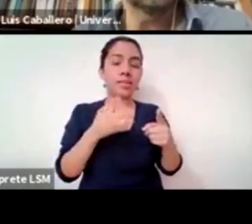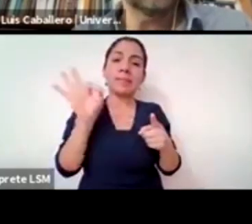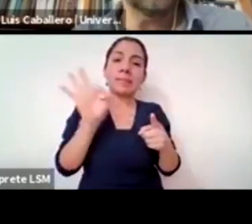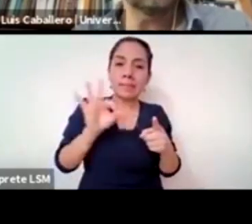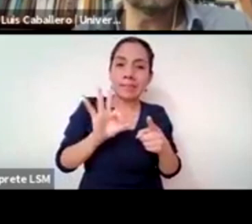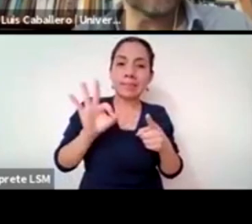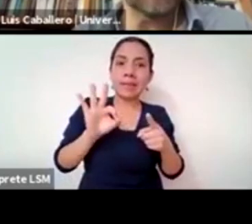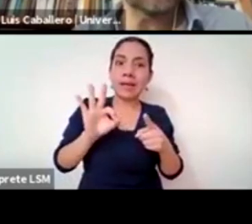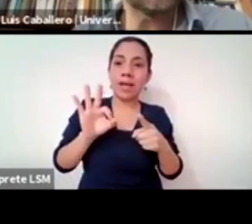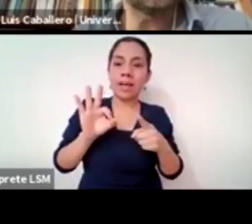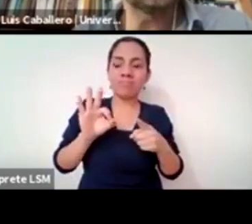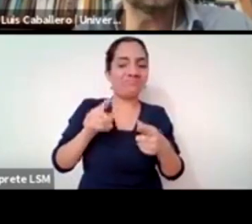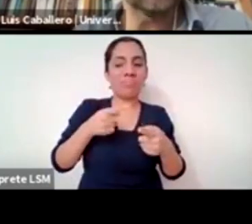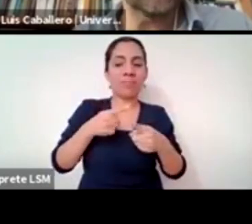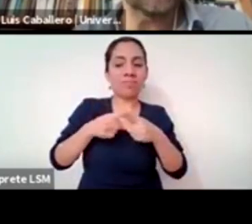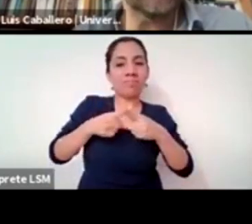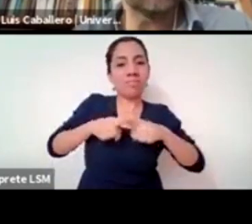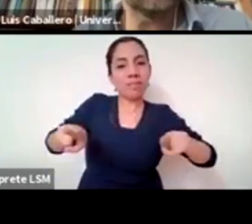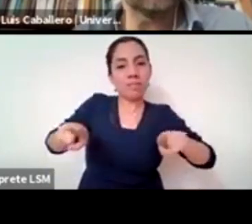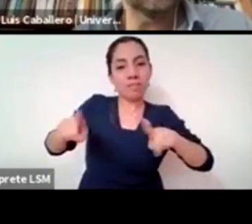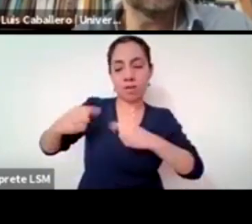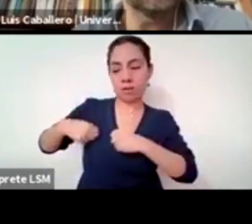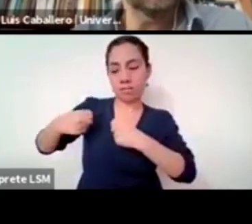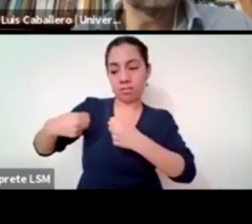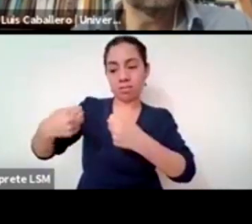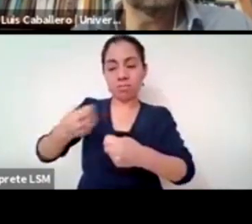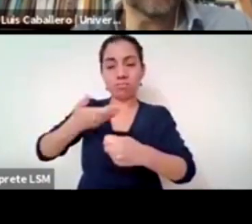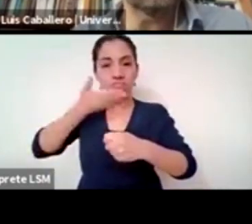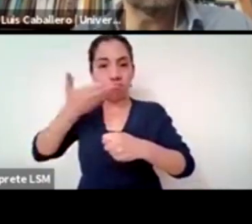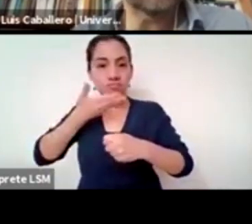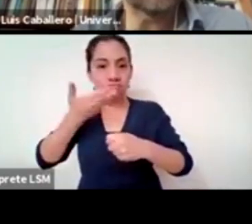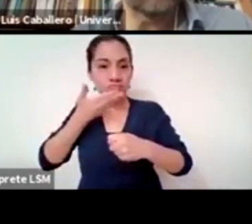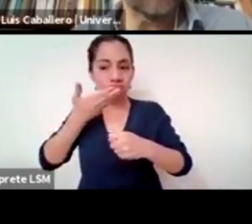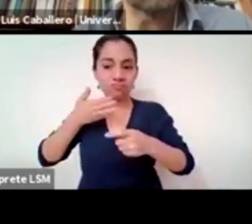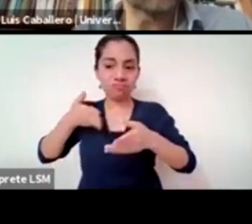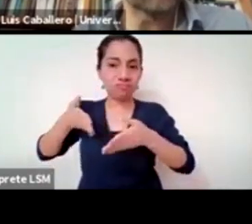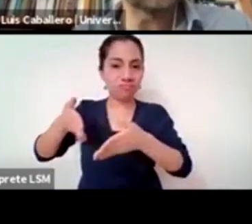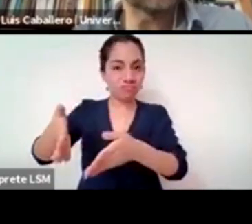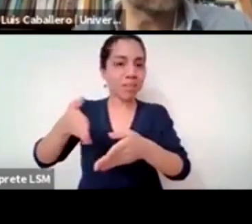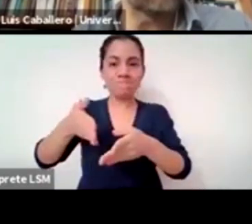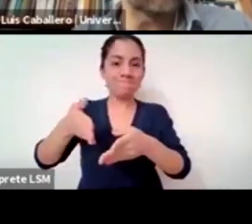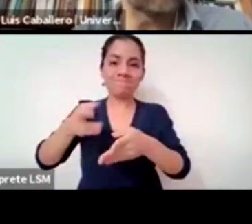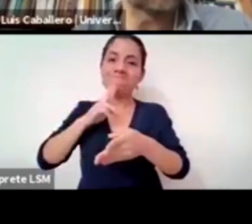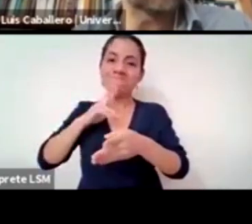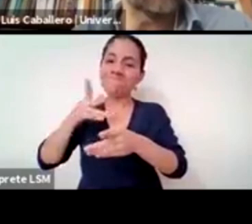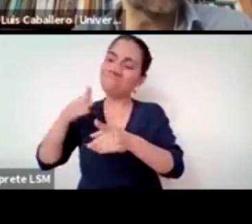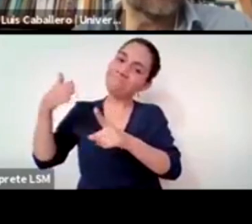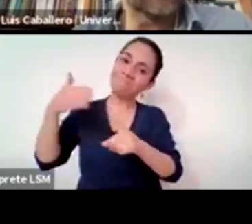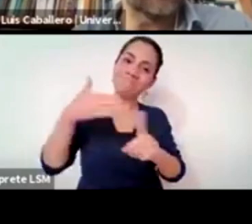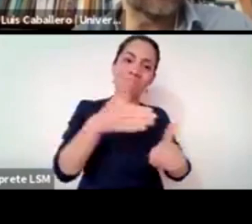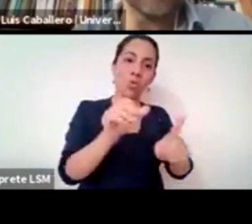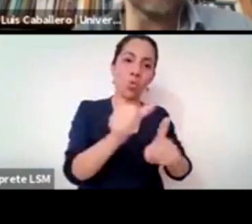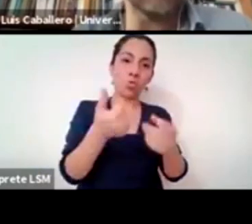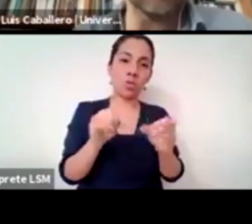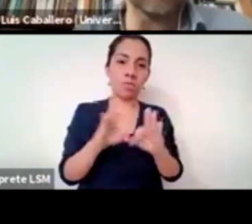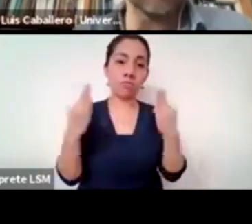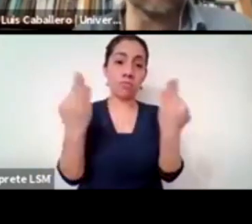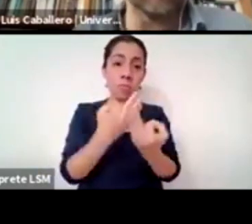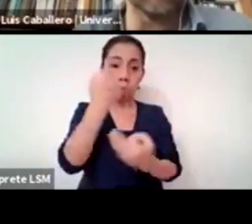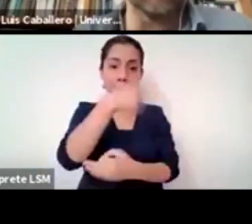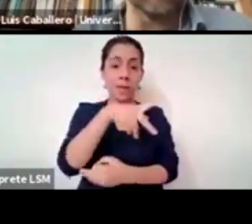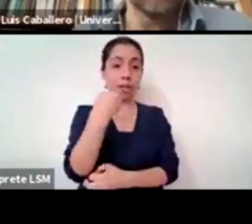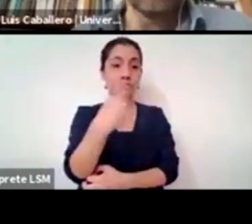en un mar institucional rígido para hacer una propuesta y una oferta teológica verdaderamente